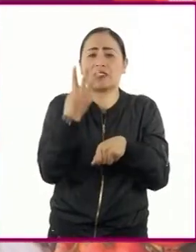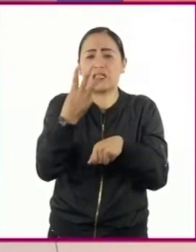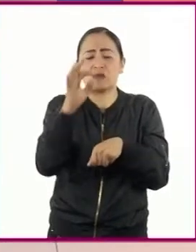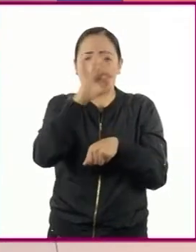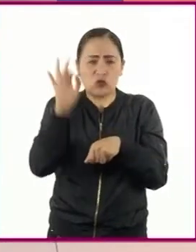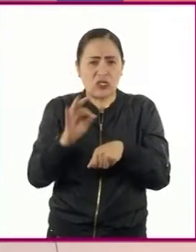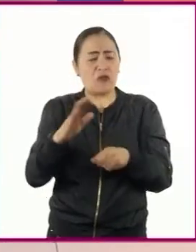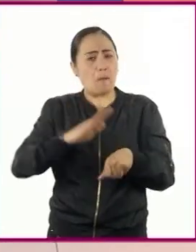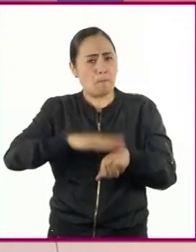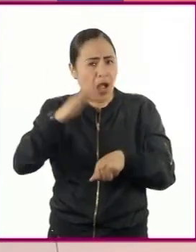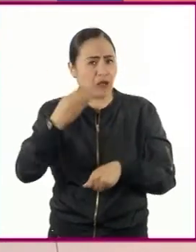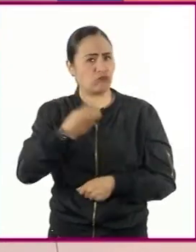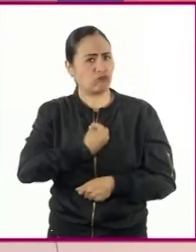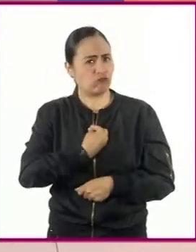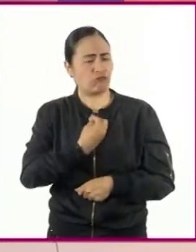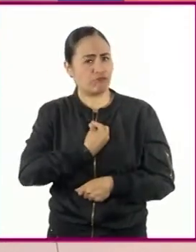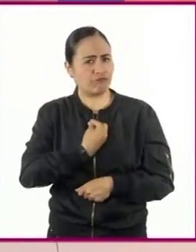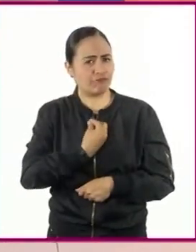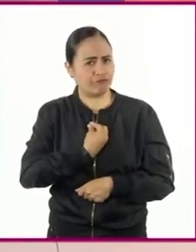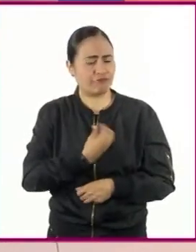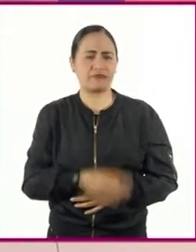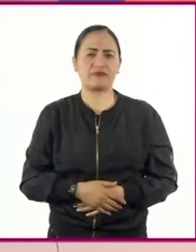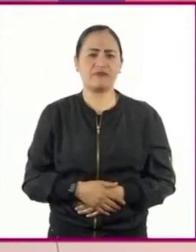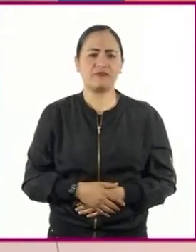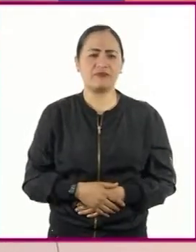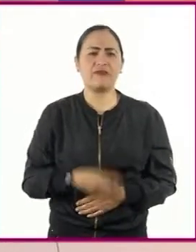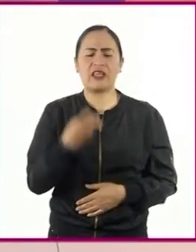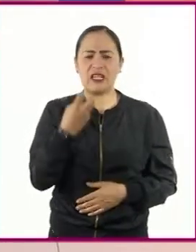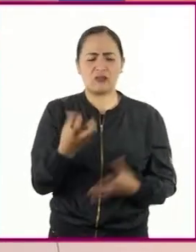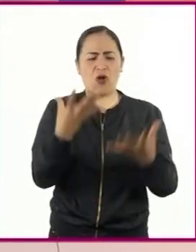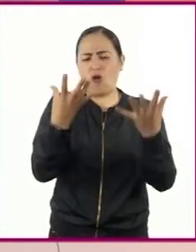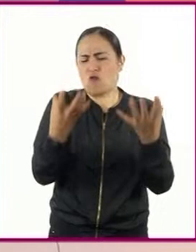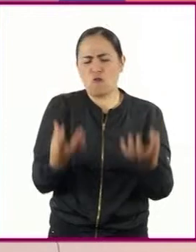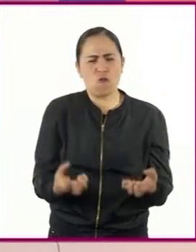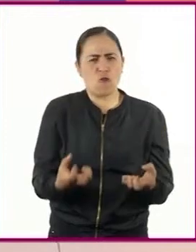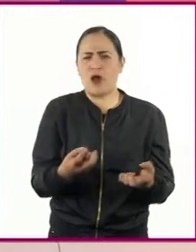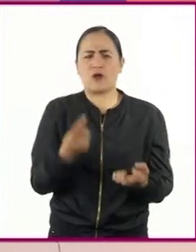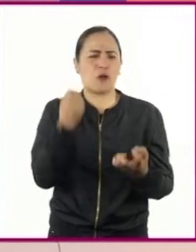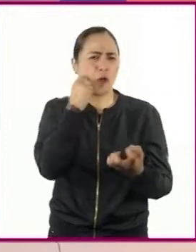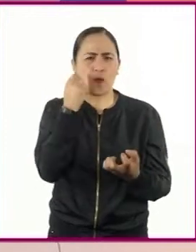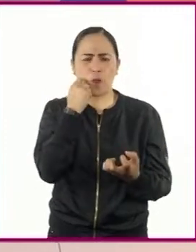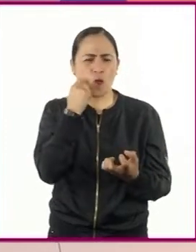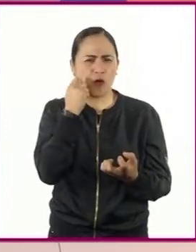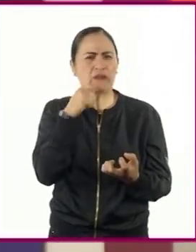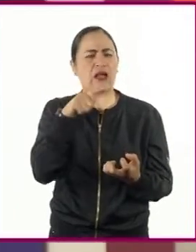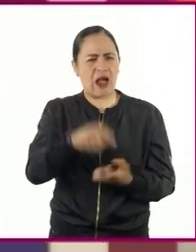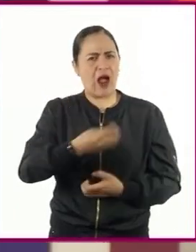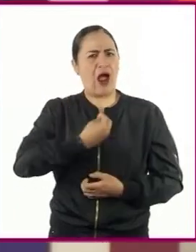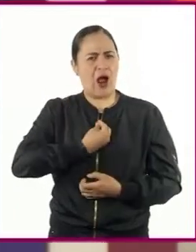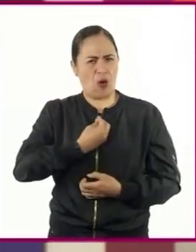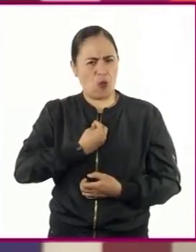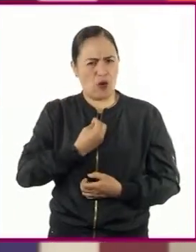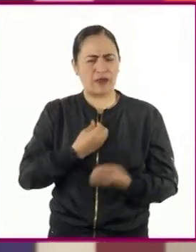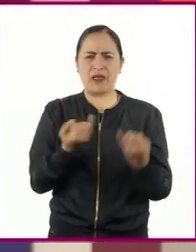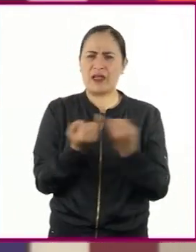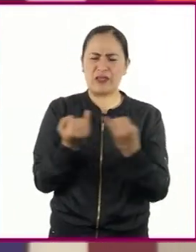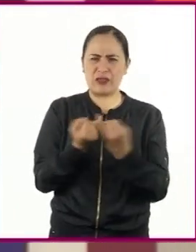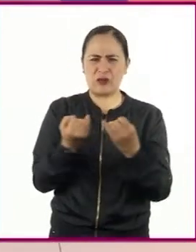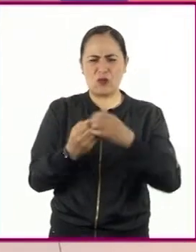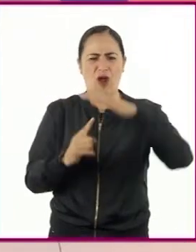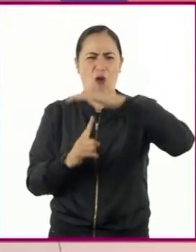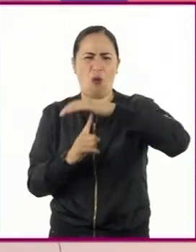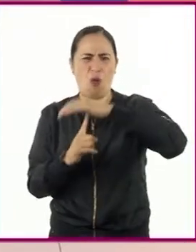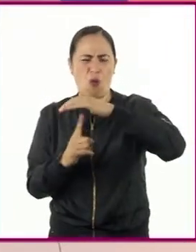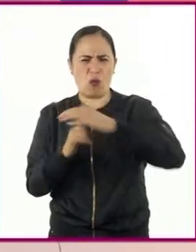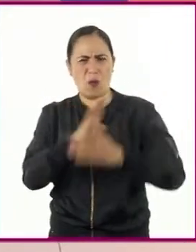proporcionando así mayor tolerancia a la sequía, un incremento de la resistencia a los ataques de hongos y